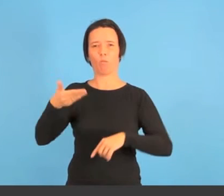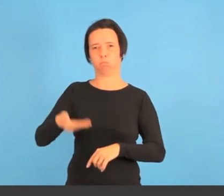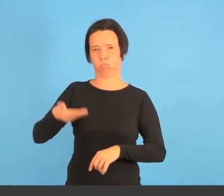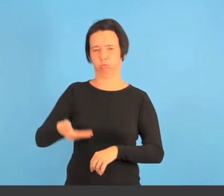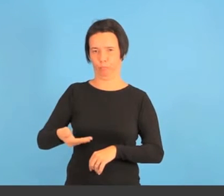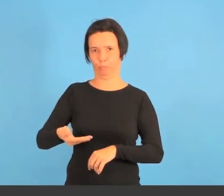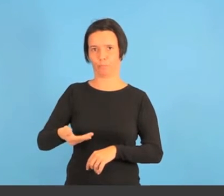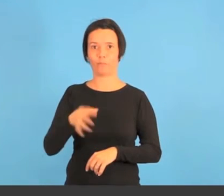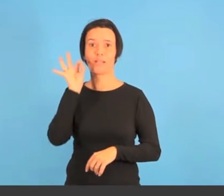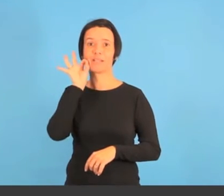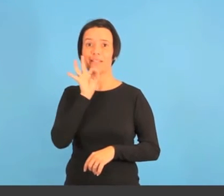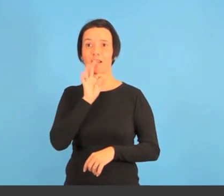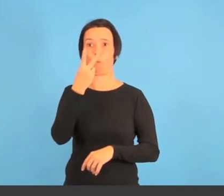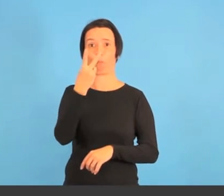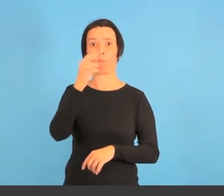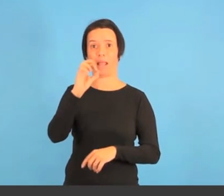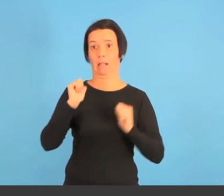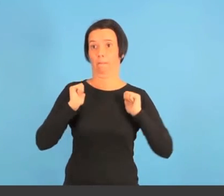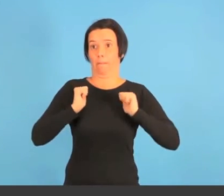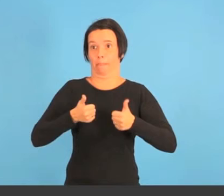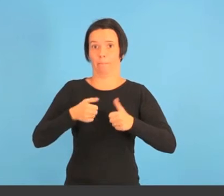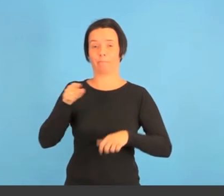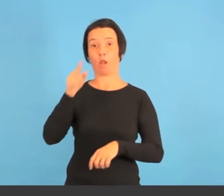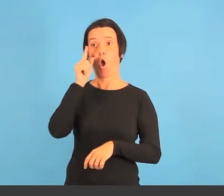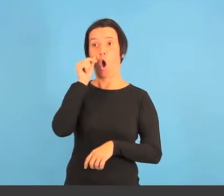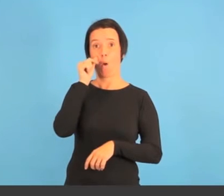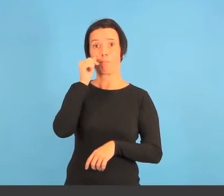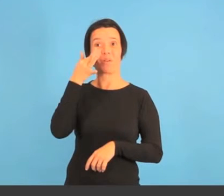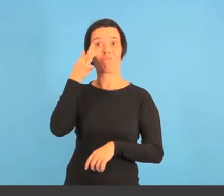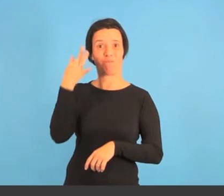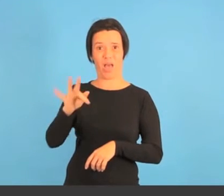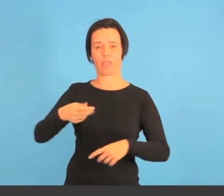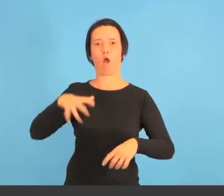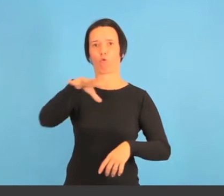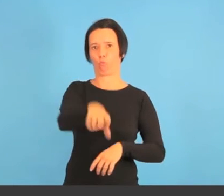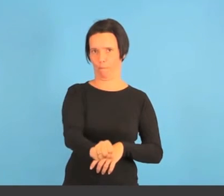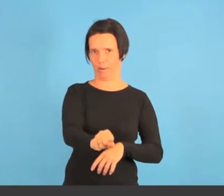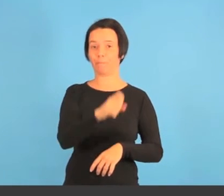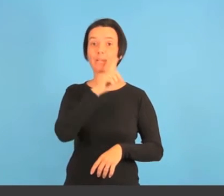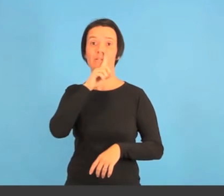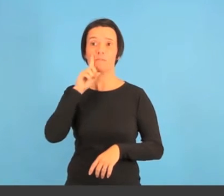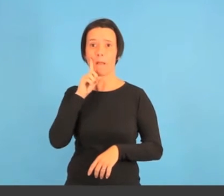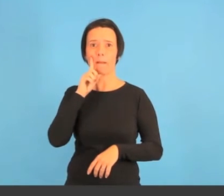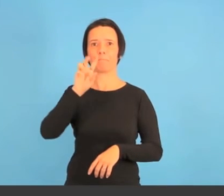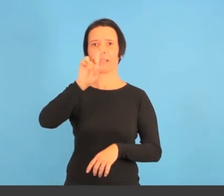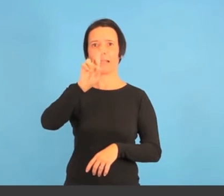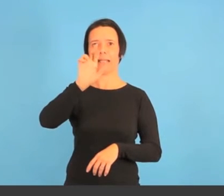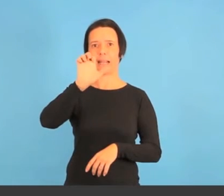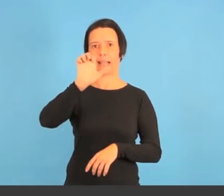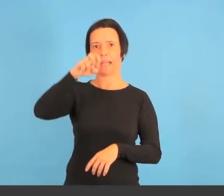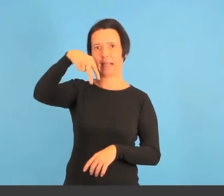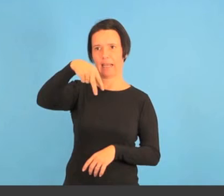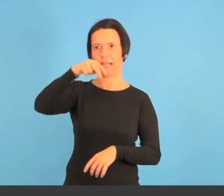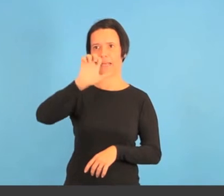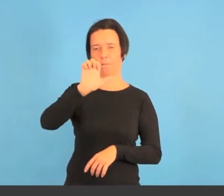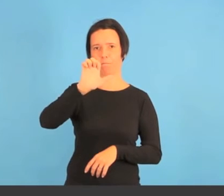Tuvo gran importancia en la huerta de Alicante. A principios del siglo XX es adquirida por don René Bardín, de origen